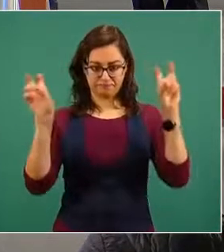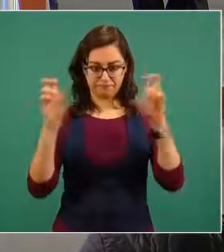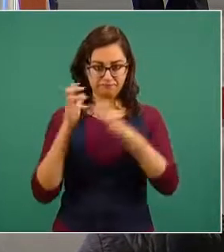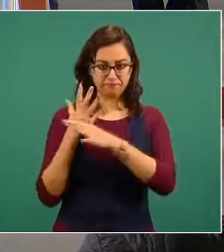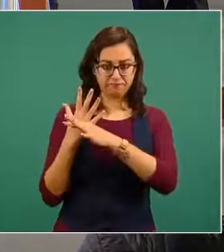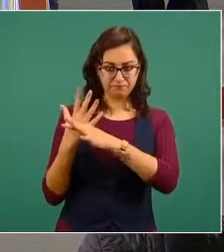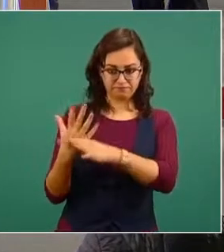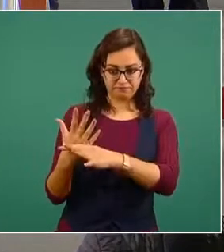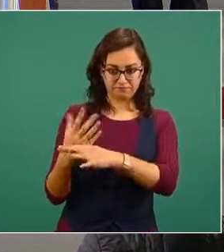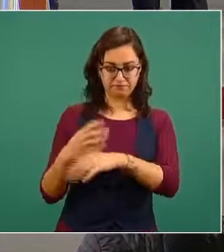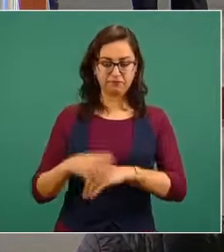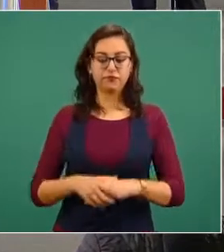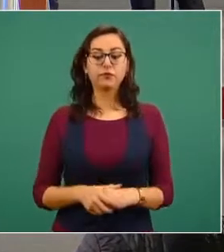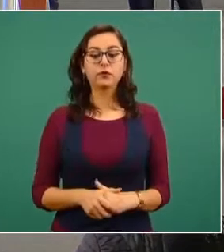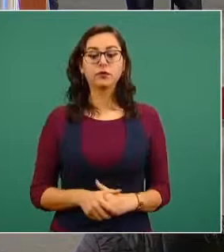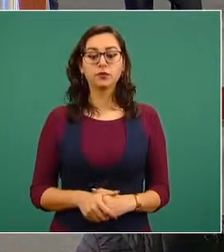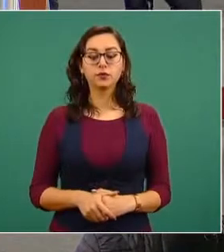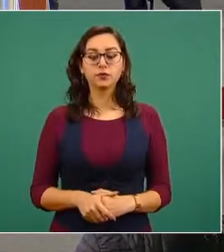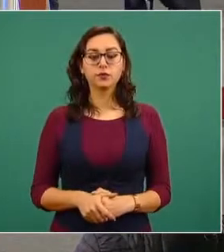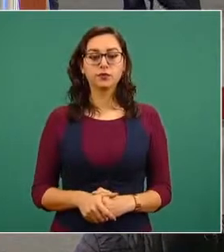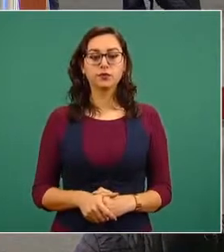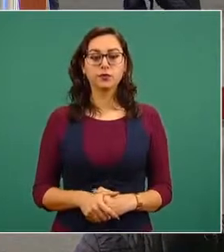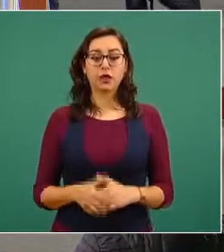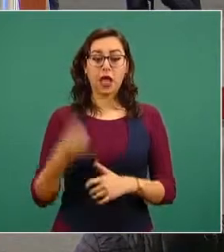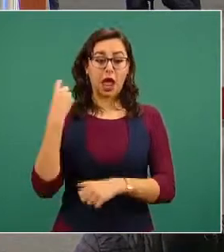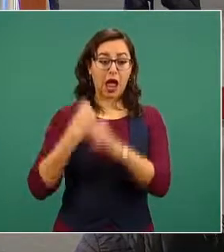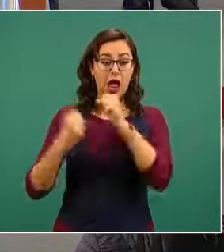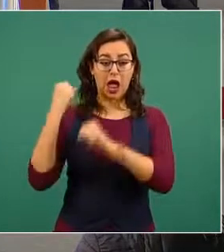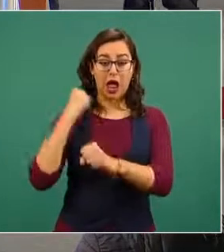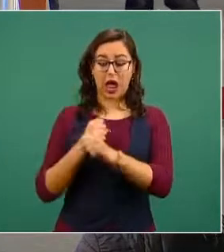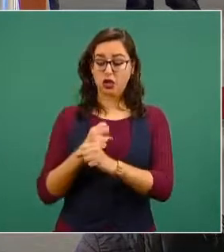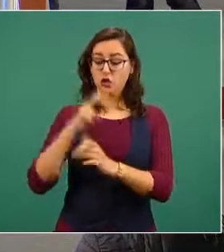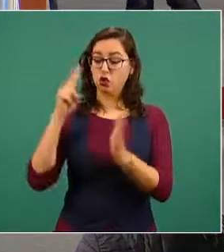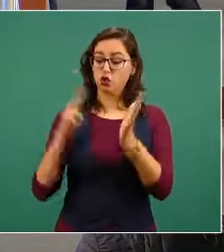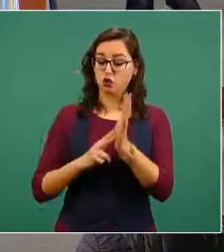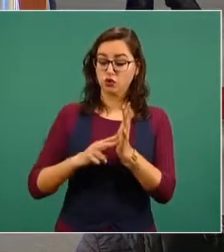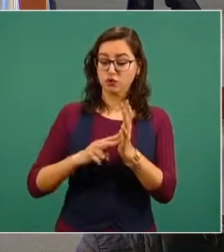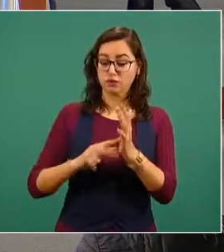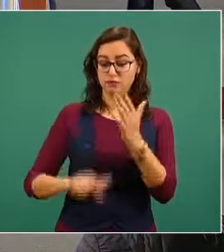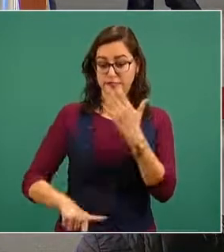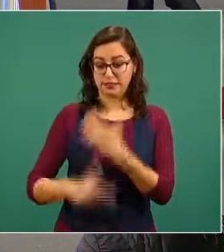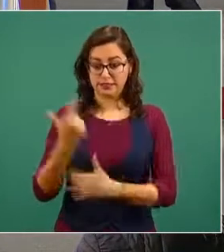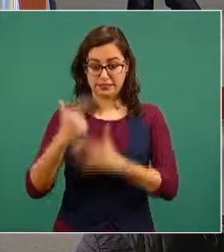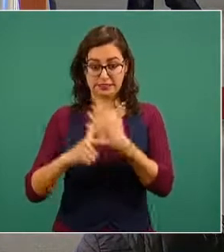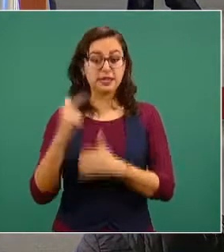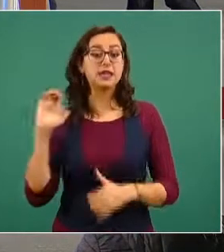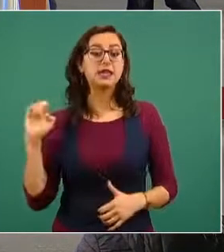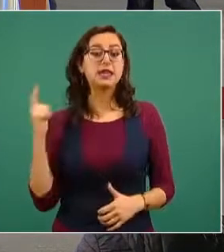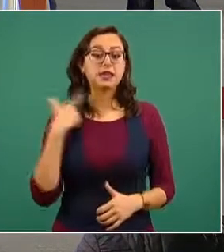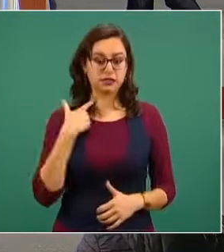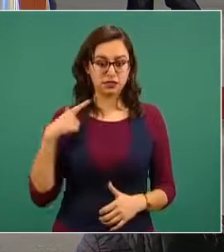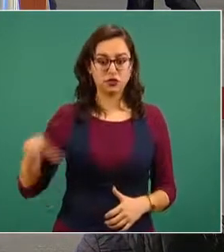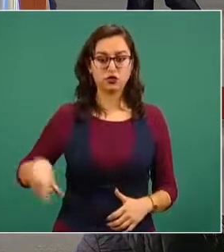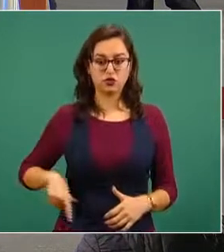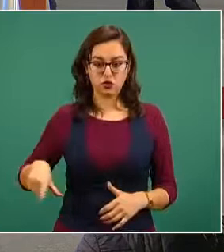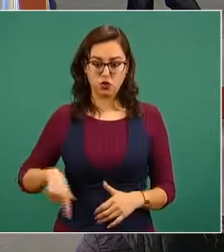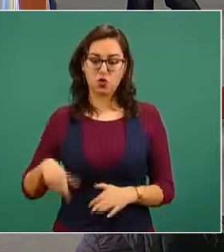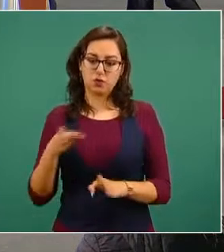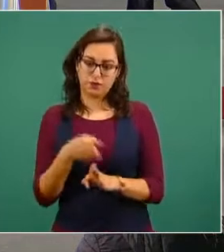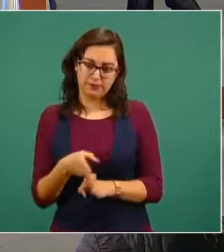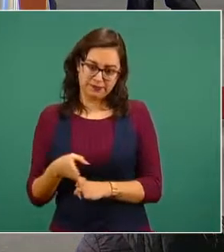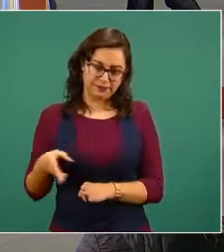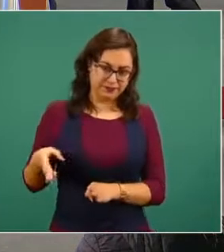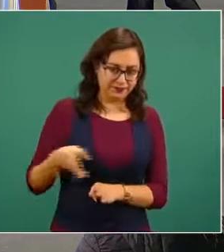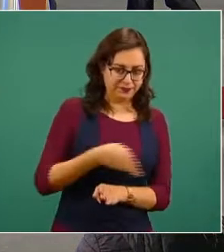durante la administración gubernamental pasada en México,